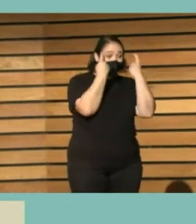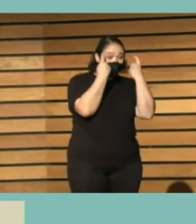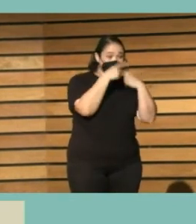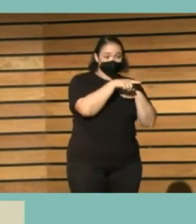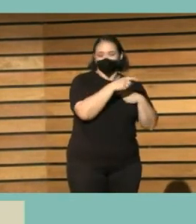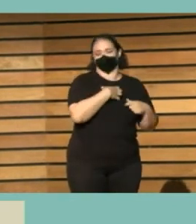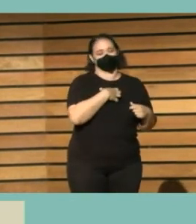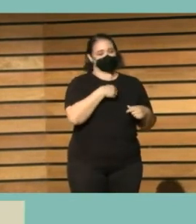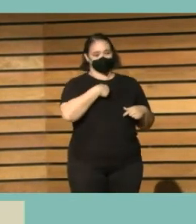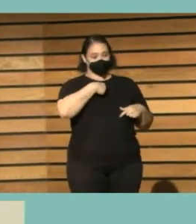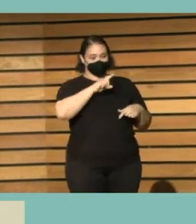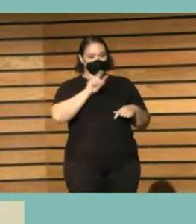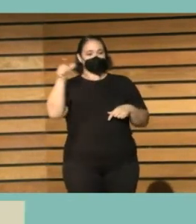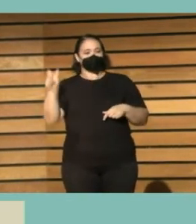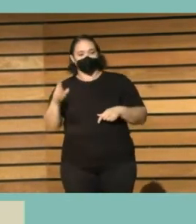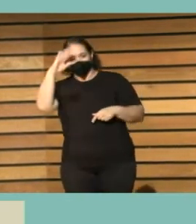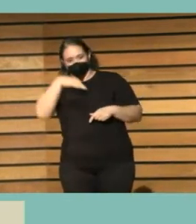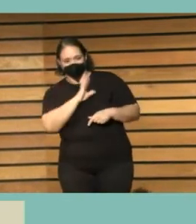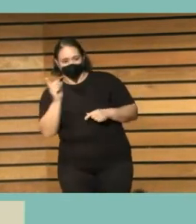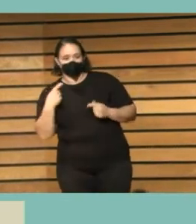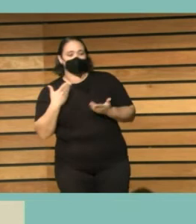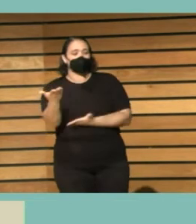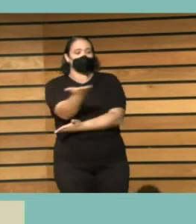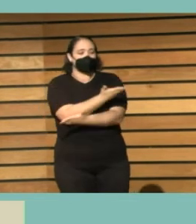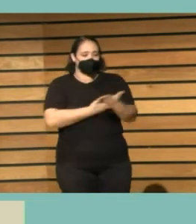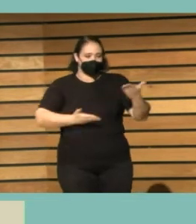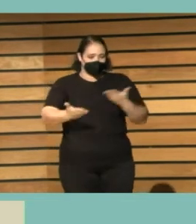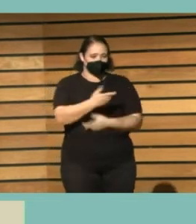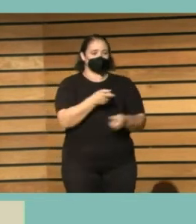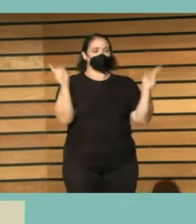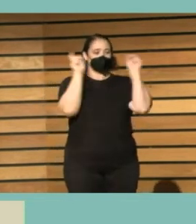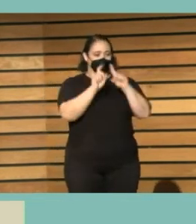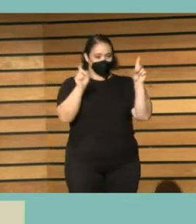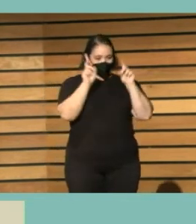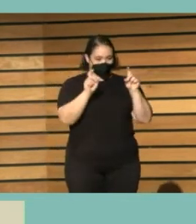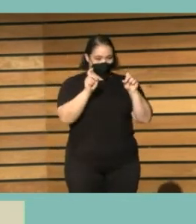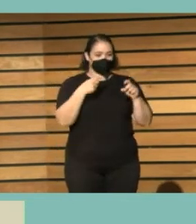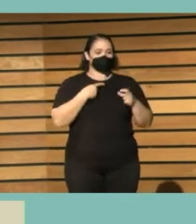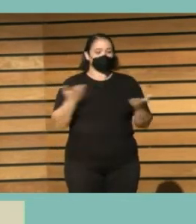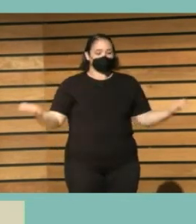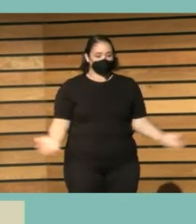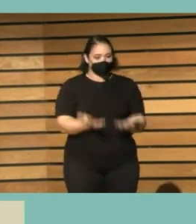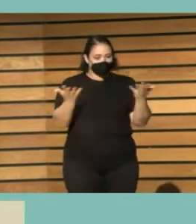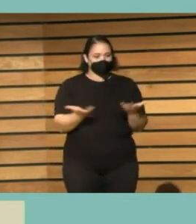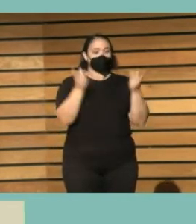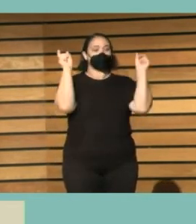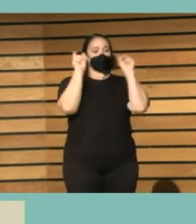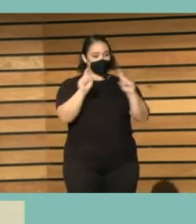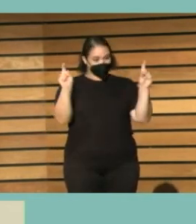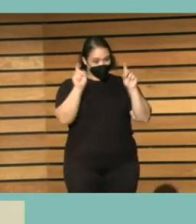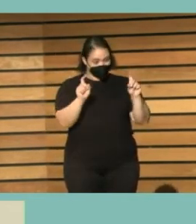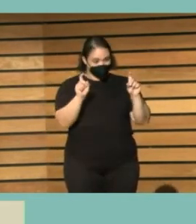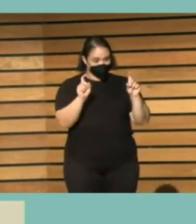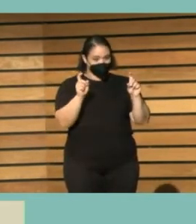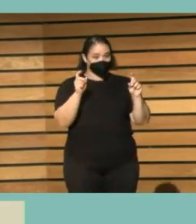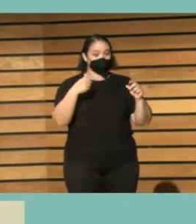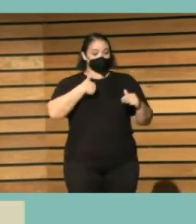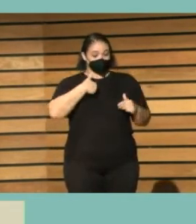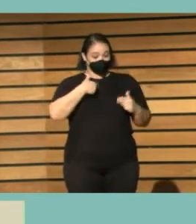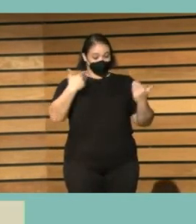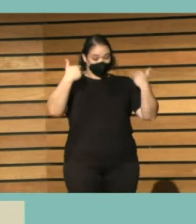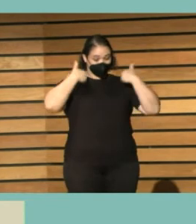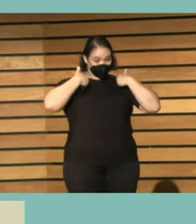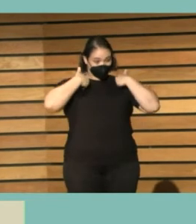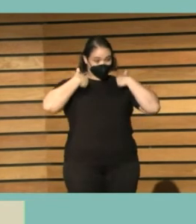Bueno, yo tengo que colaborar en la educación, fomentar la educación. Pero mi tarea, mi misión como